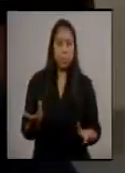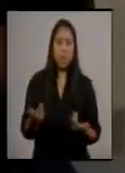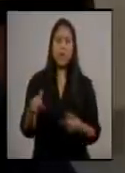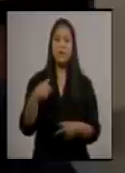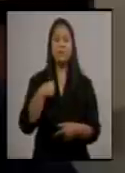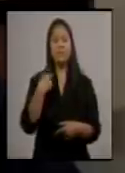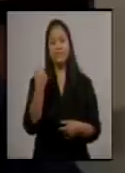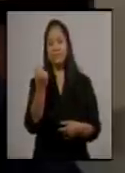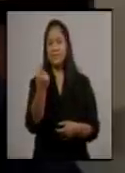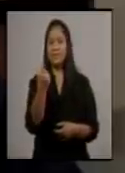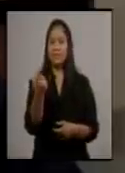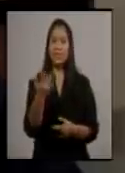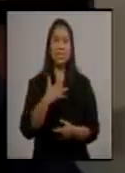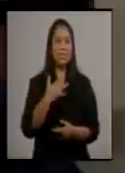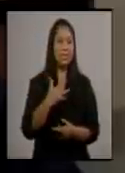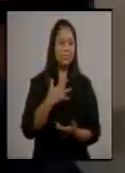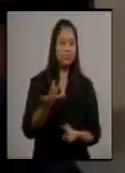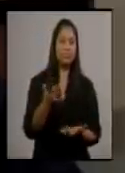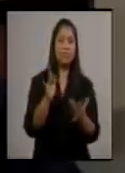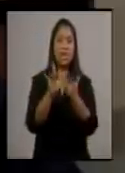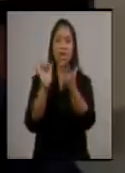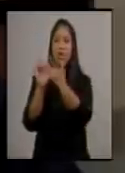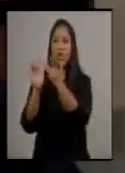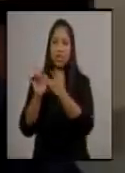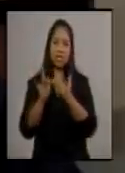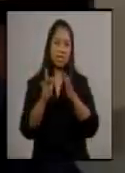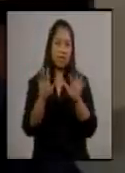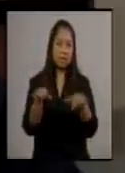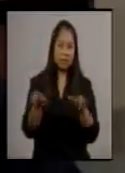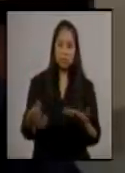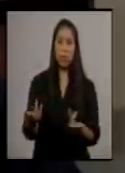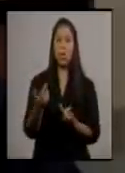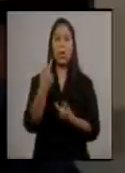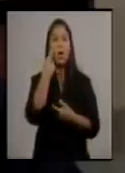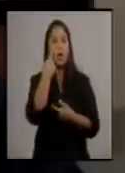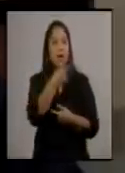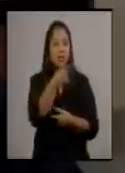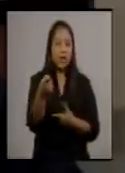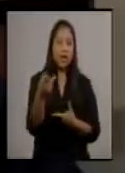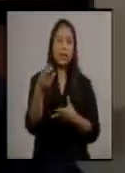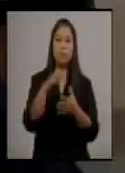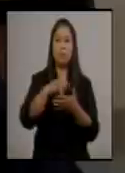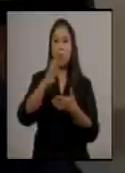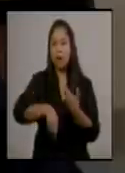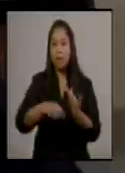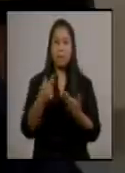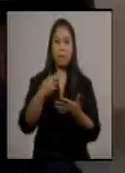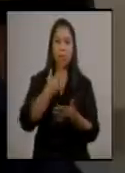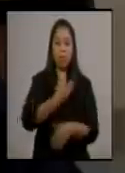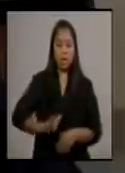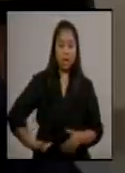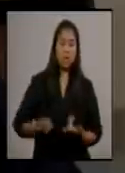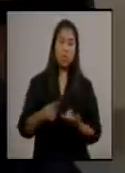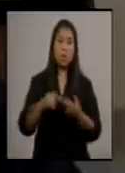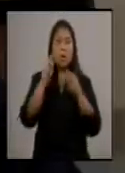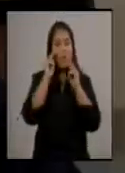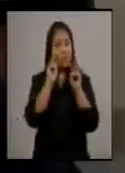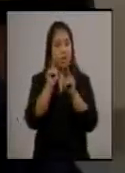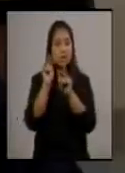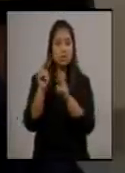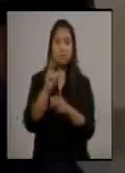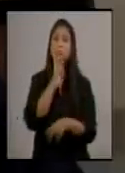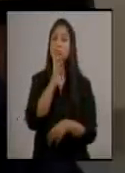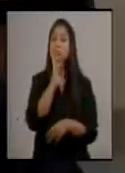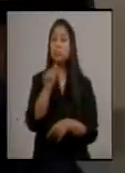contacto con la gente, evaluar los programas de gobierno y ver los resultados de lo que estamos haciendo.